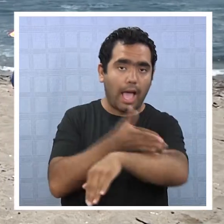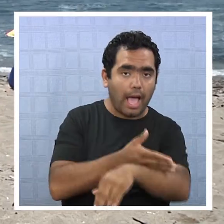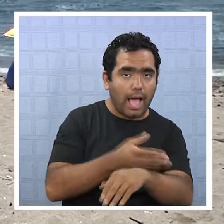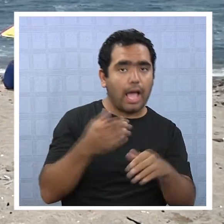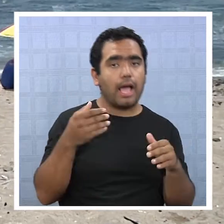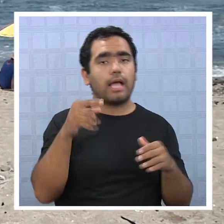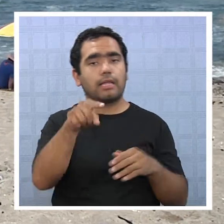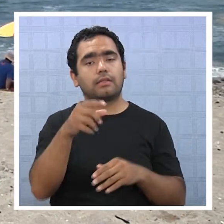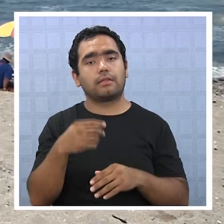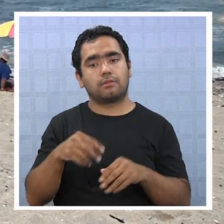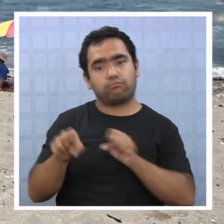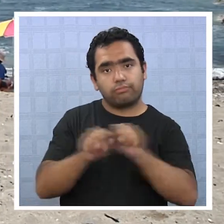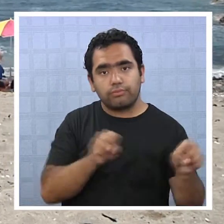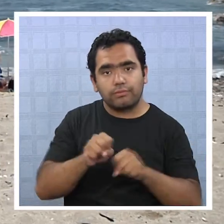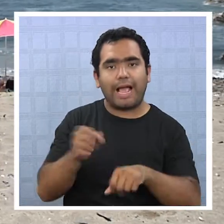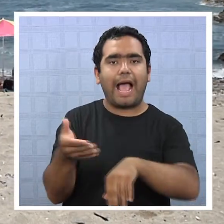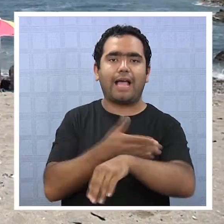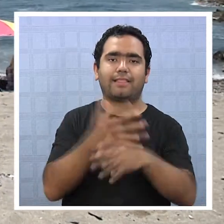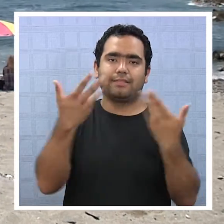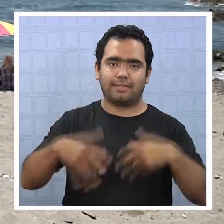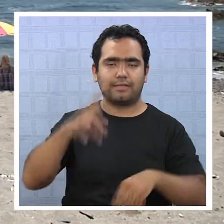evento que azote el norte de Chile.